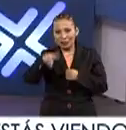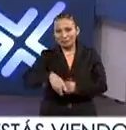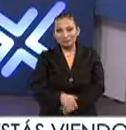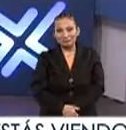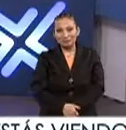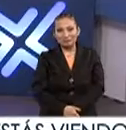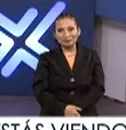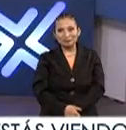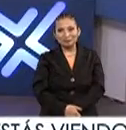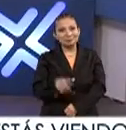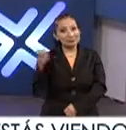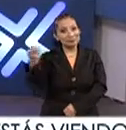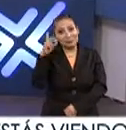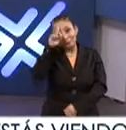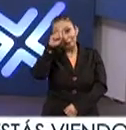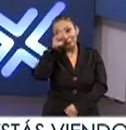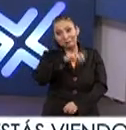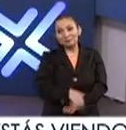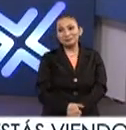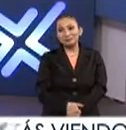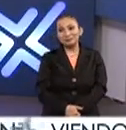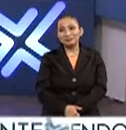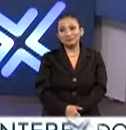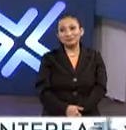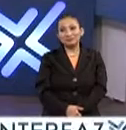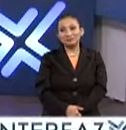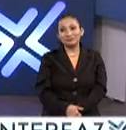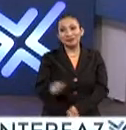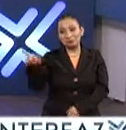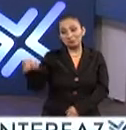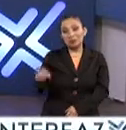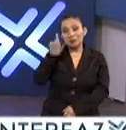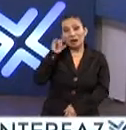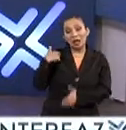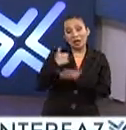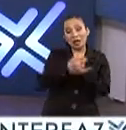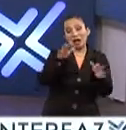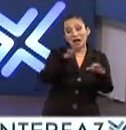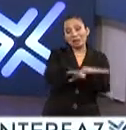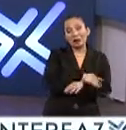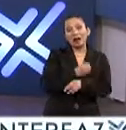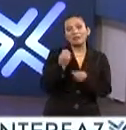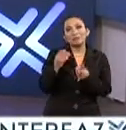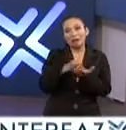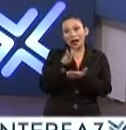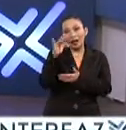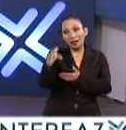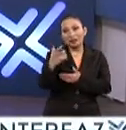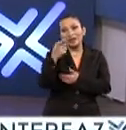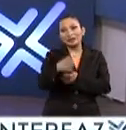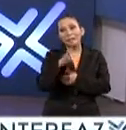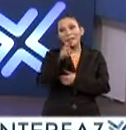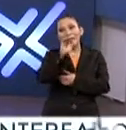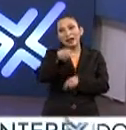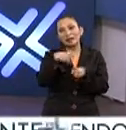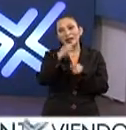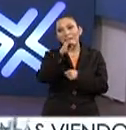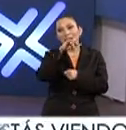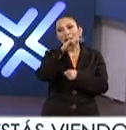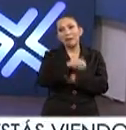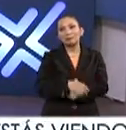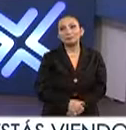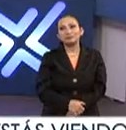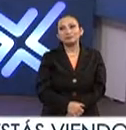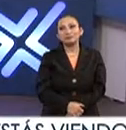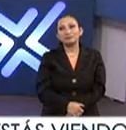verdad. Pues ahí está, un actor de cambio, un actor de cambio, que bueno, pues gracias también a estas becas que ofrece el Politécnico